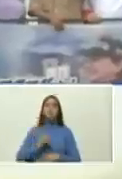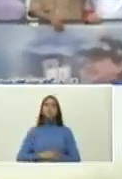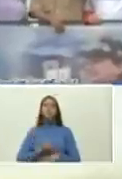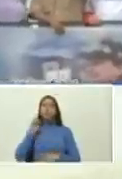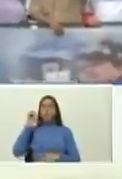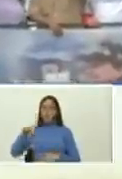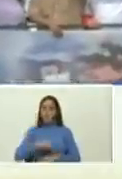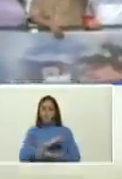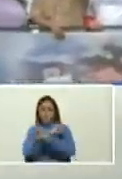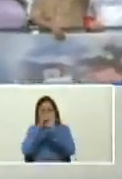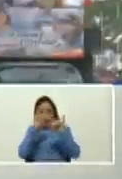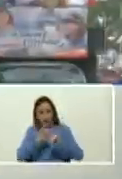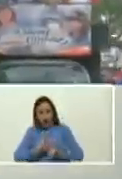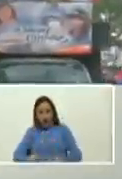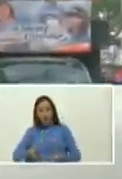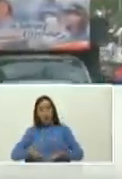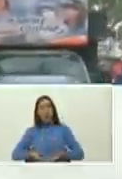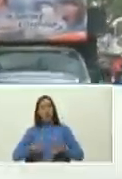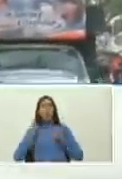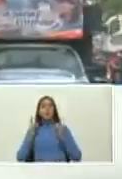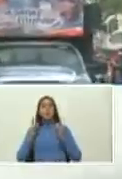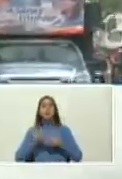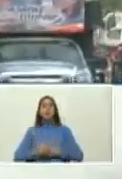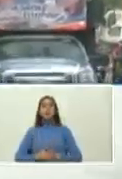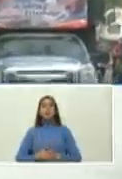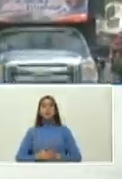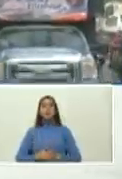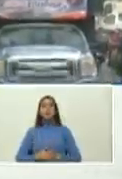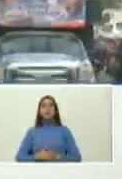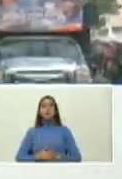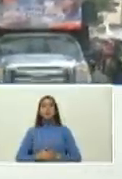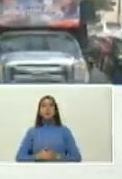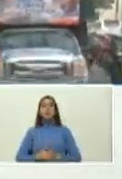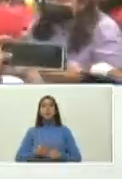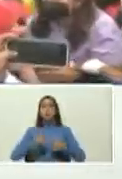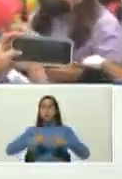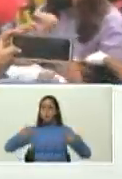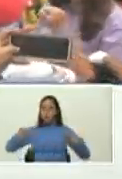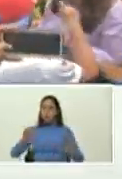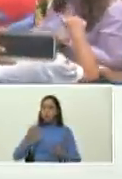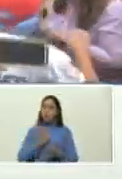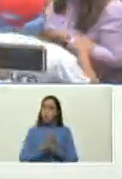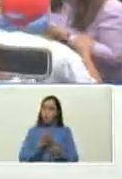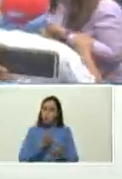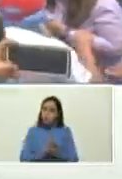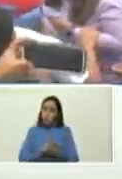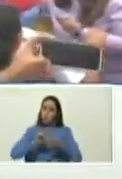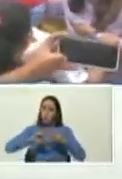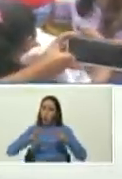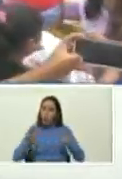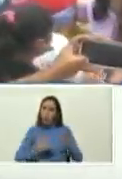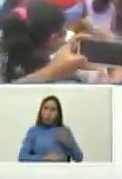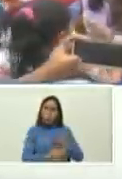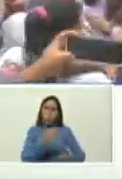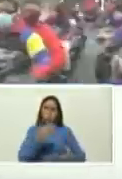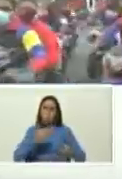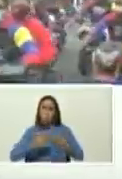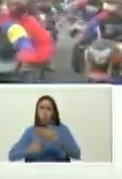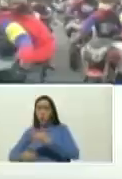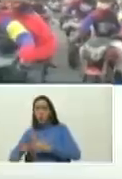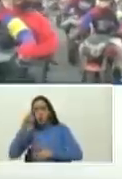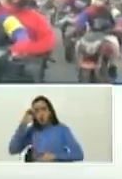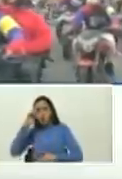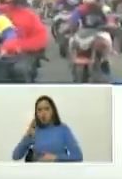eso ha permitido incrementar los niveles de estabilidad de paz de convivencia de